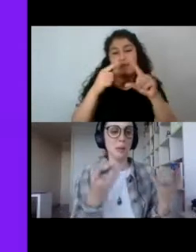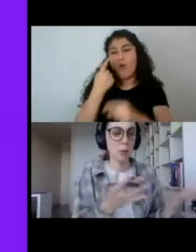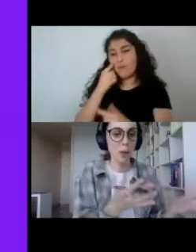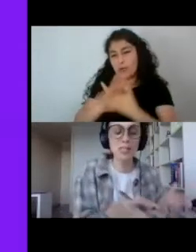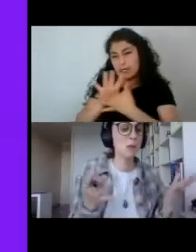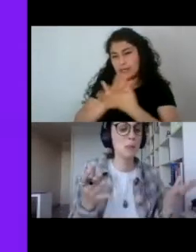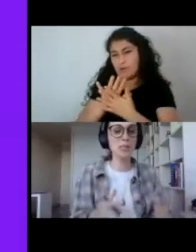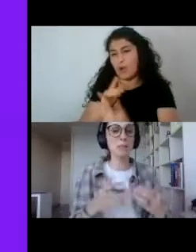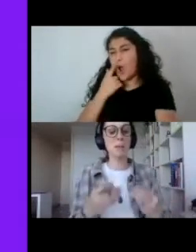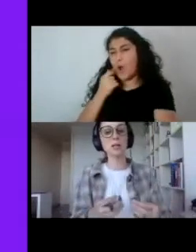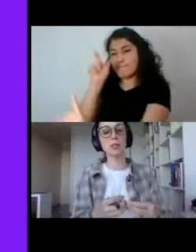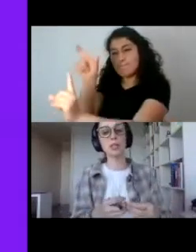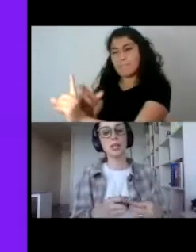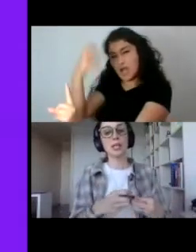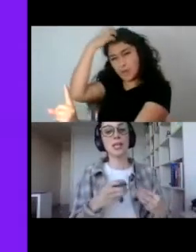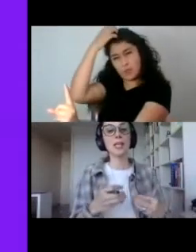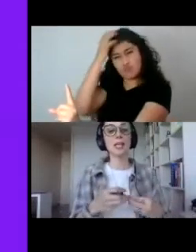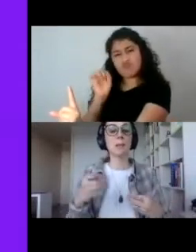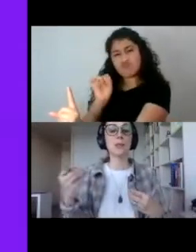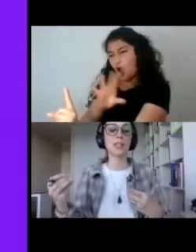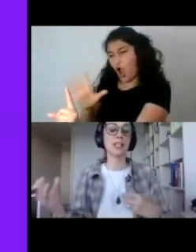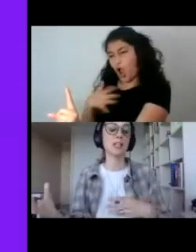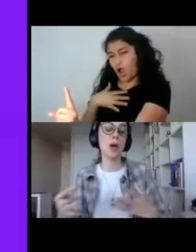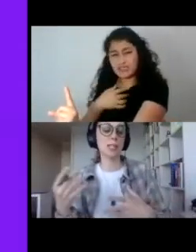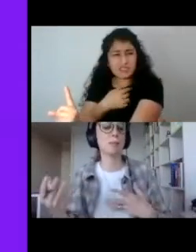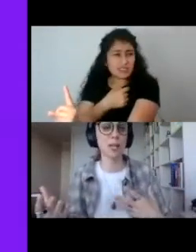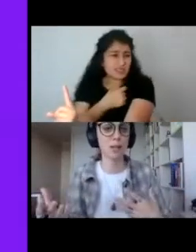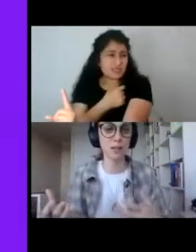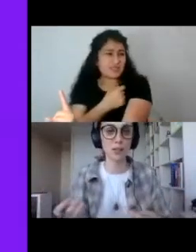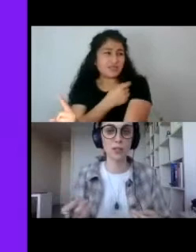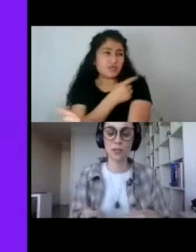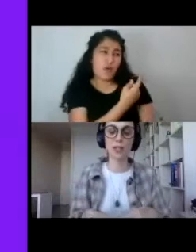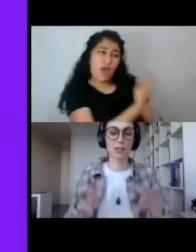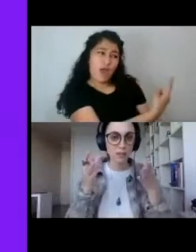El guapísimo príncipe Maxon y este amor secreto Aspect.